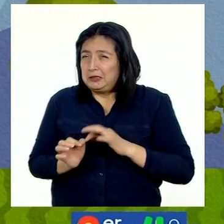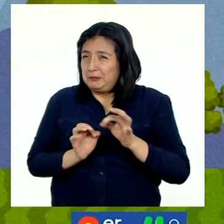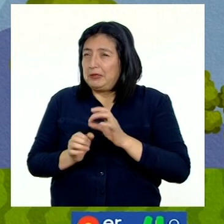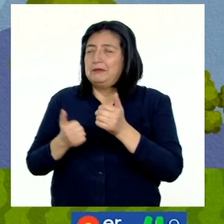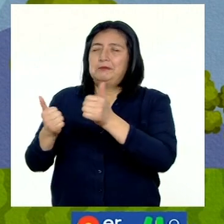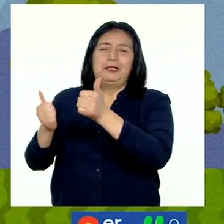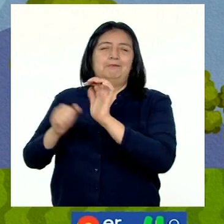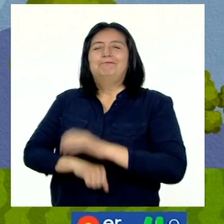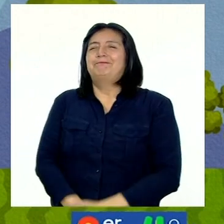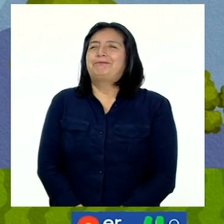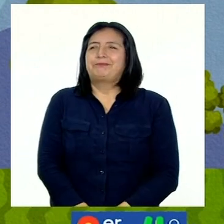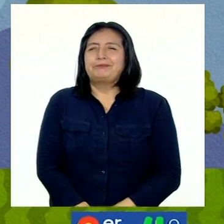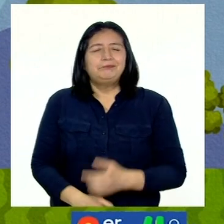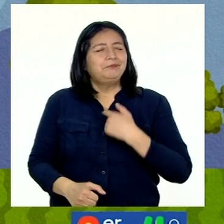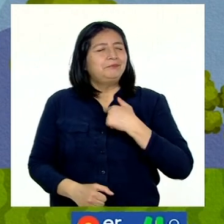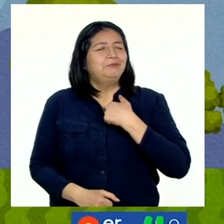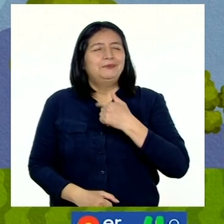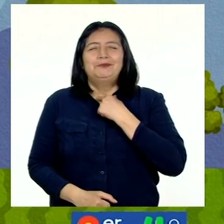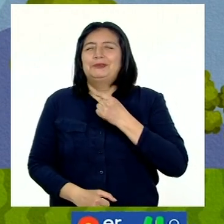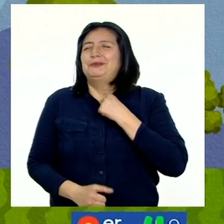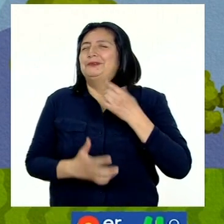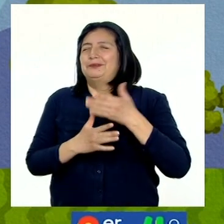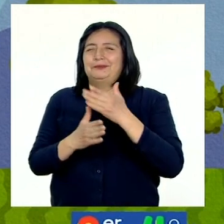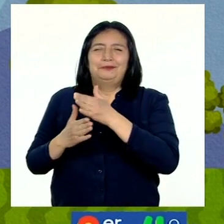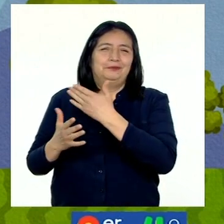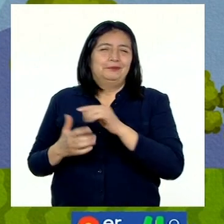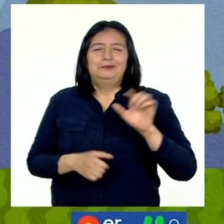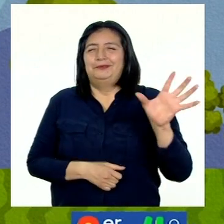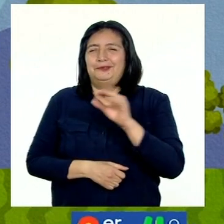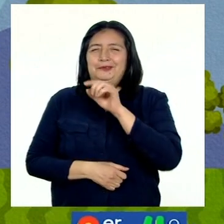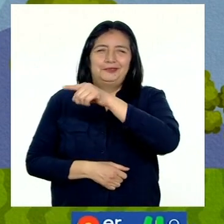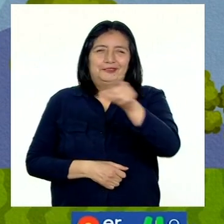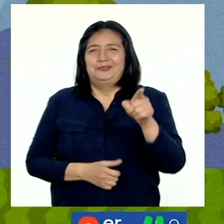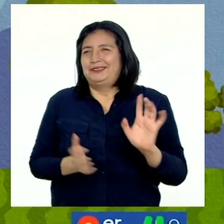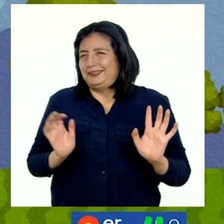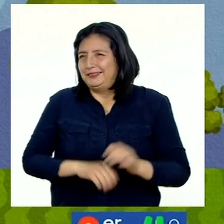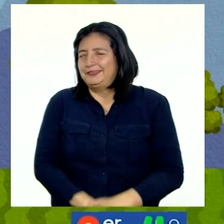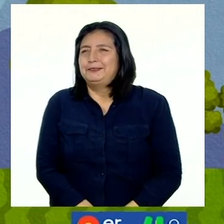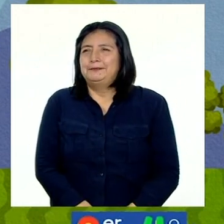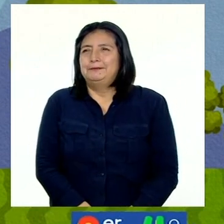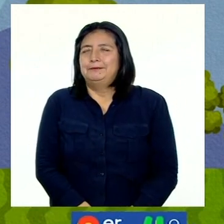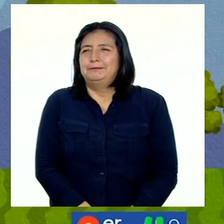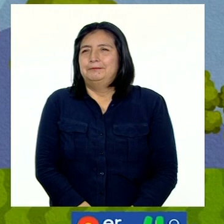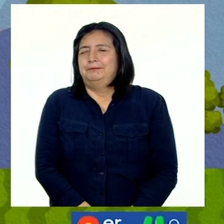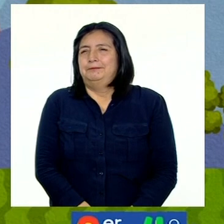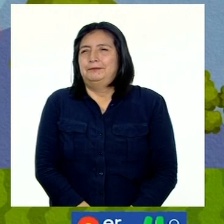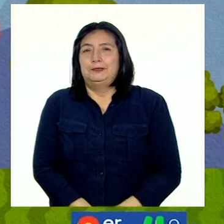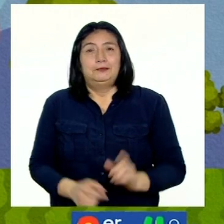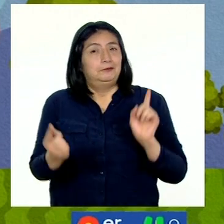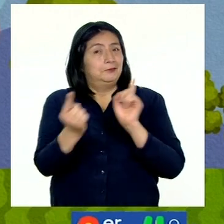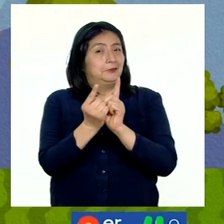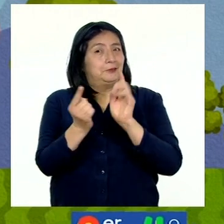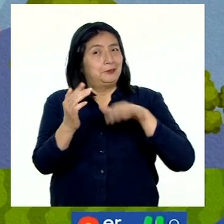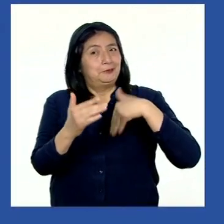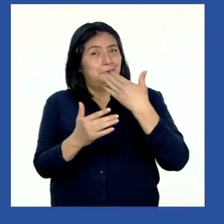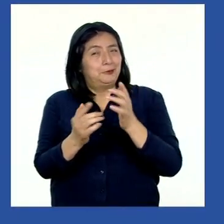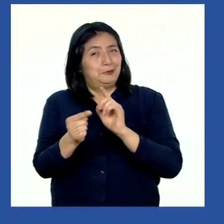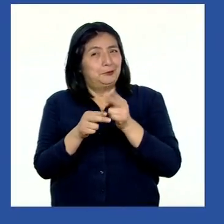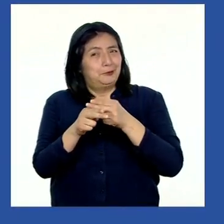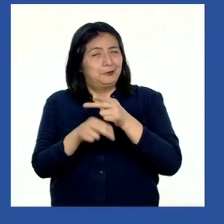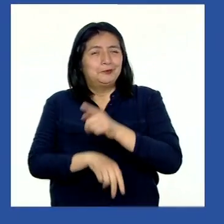¡Genial! ¡Me ha encantado compartir todo esto con ustedes! ¡Nos vemos pronto!